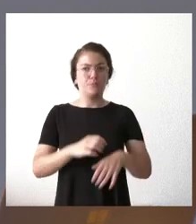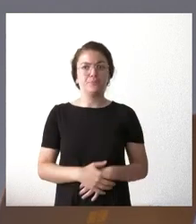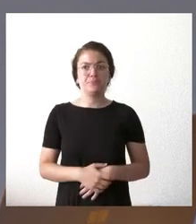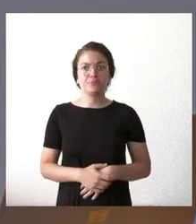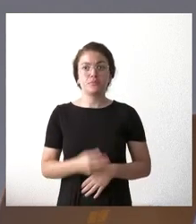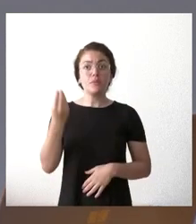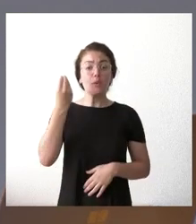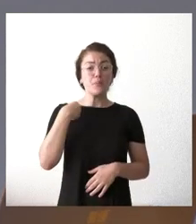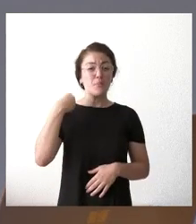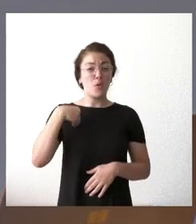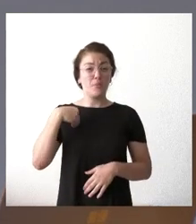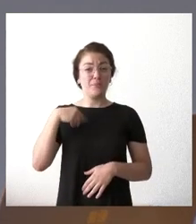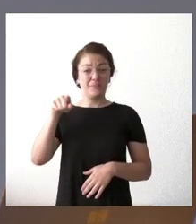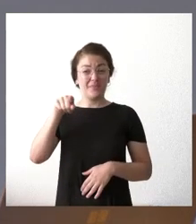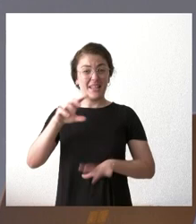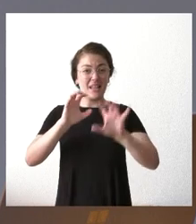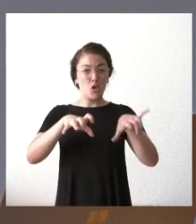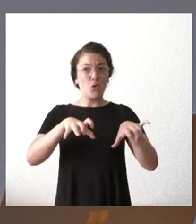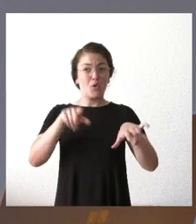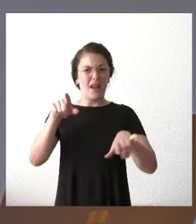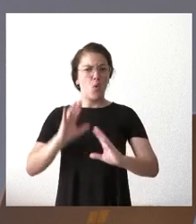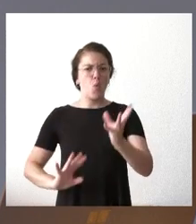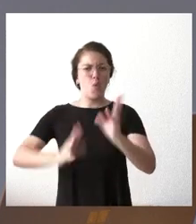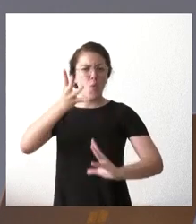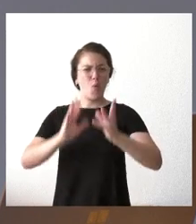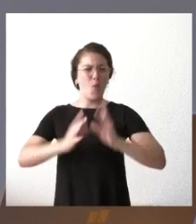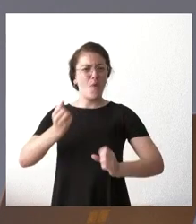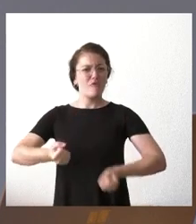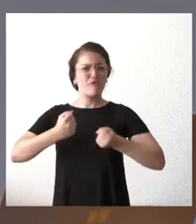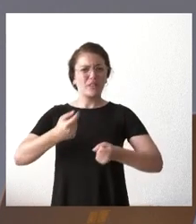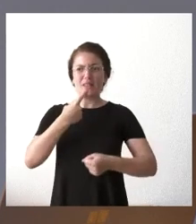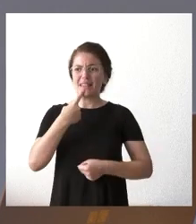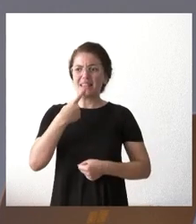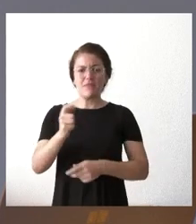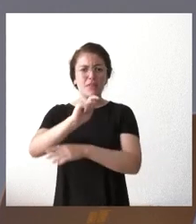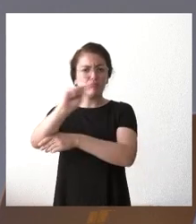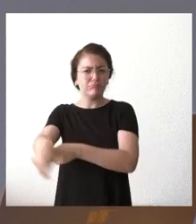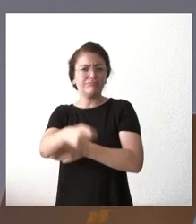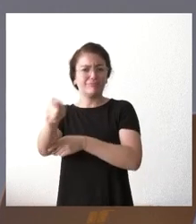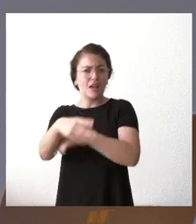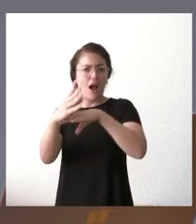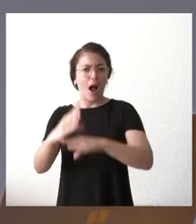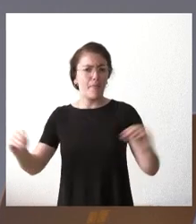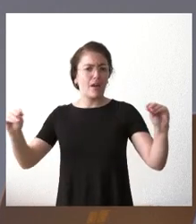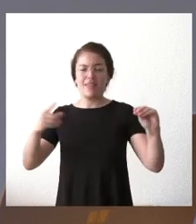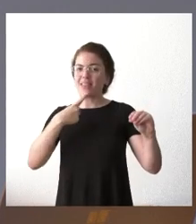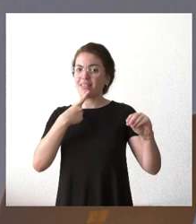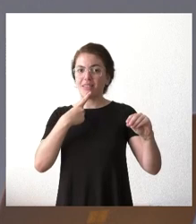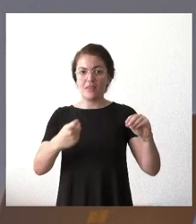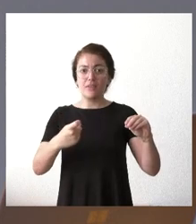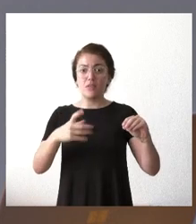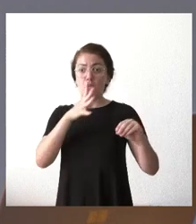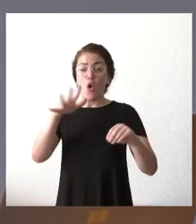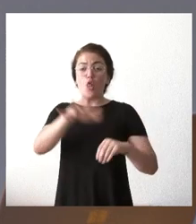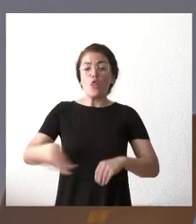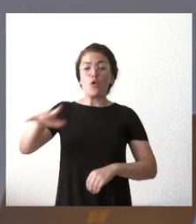último, que era el que presentaba más virulencia y más dificultad para atajar ese flanco este en que se estaba